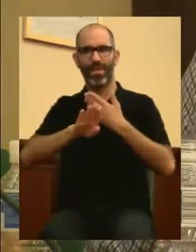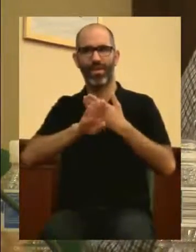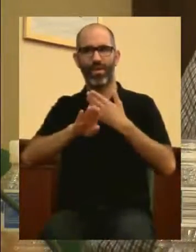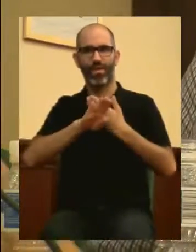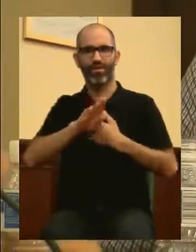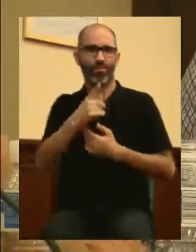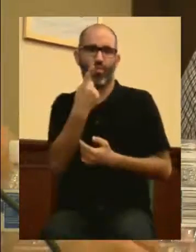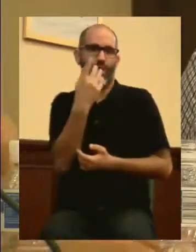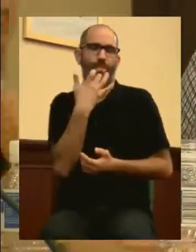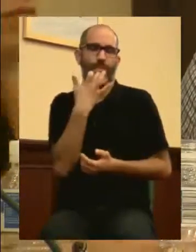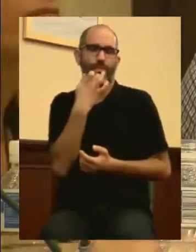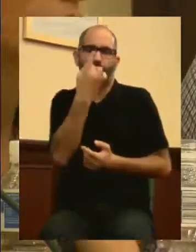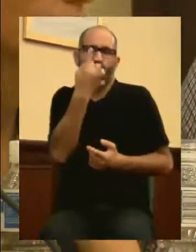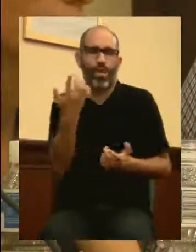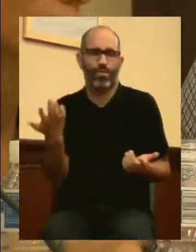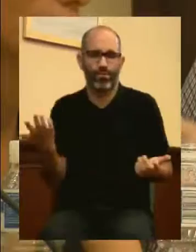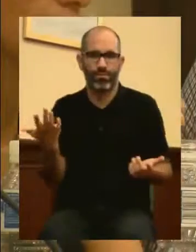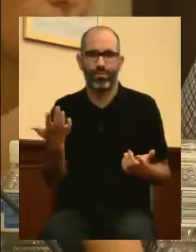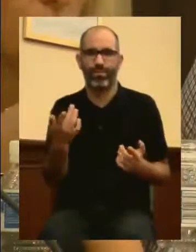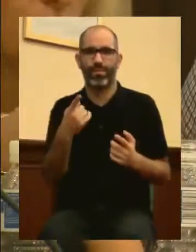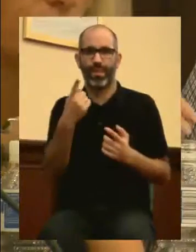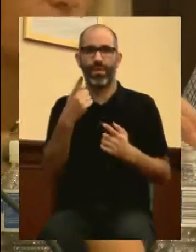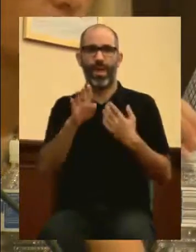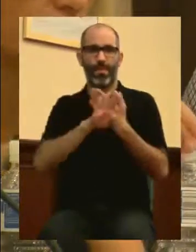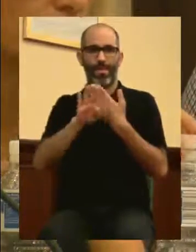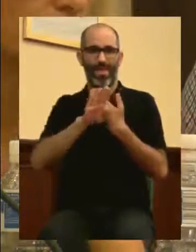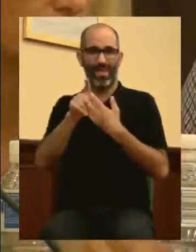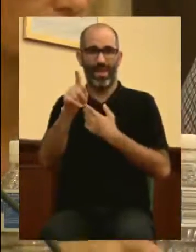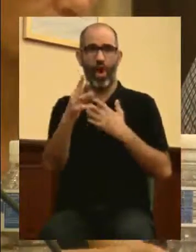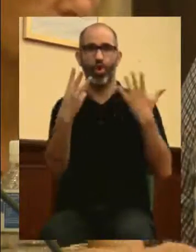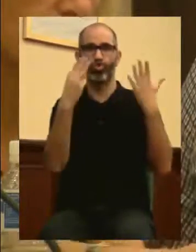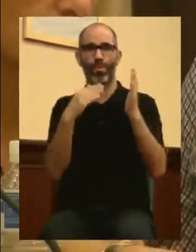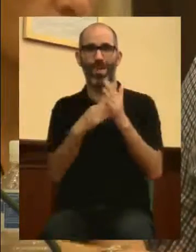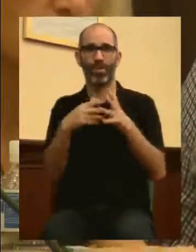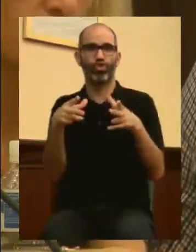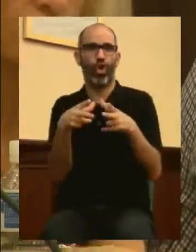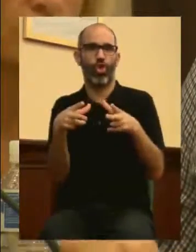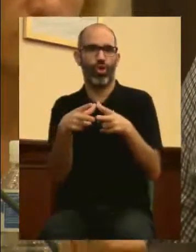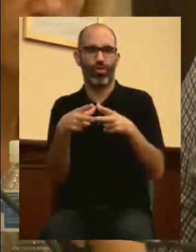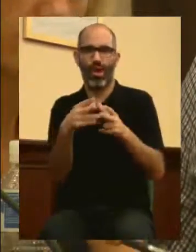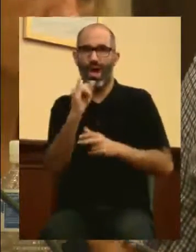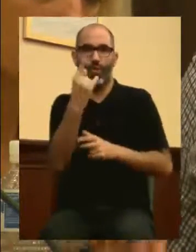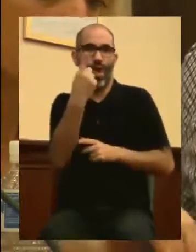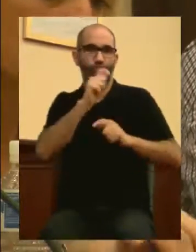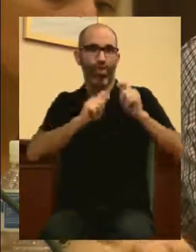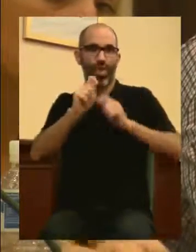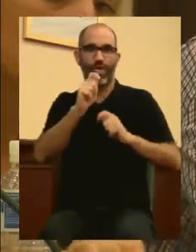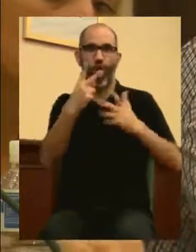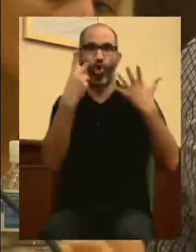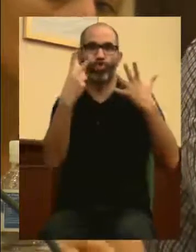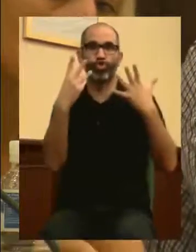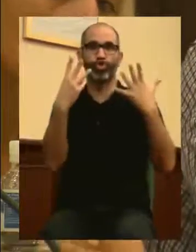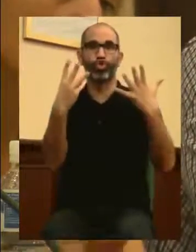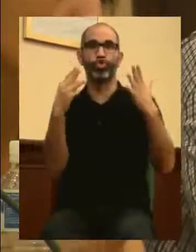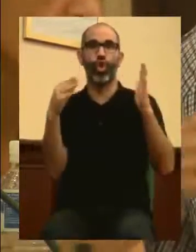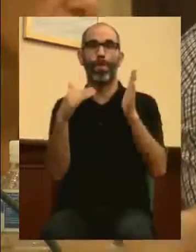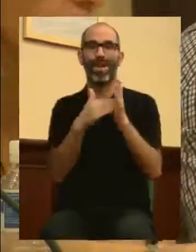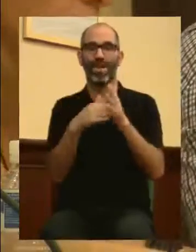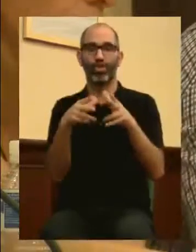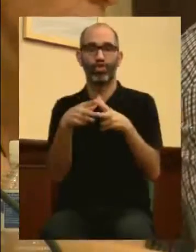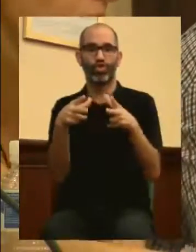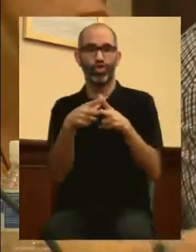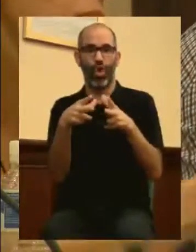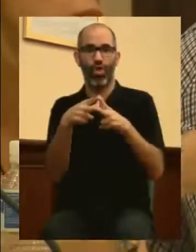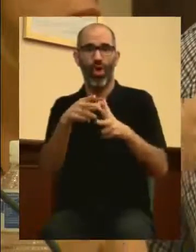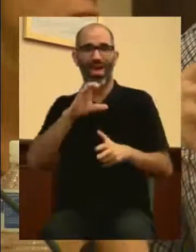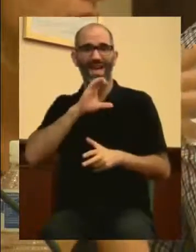hay alguna más, ¿eh? Bueno, pues esta plataforma vecinal tiene 8.000 socios, tiene 8.000 socios, y han sido críticos con ustedes y son